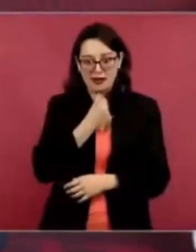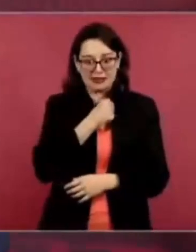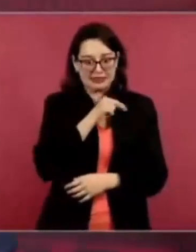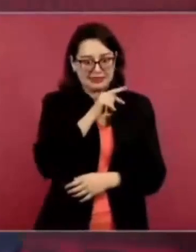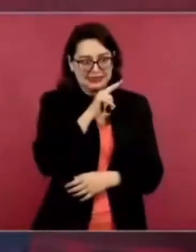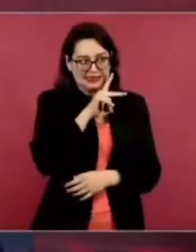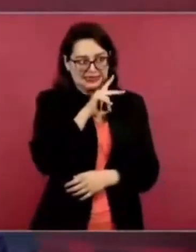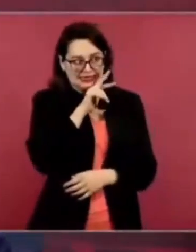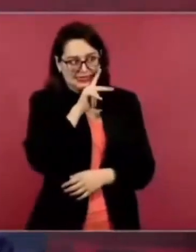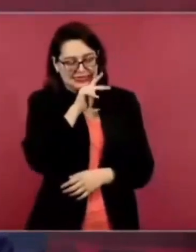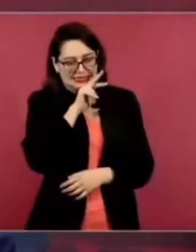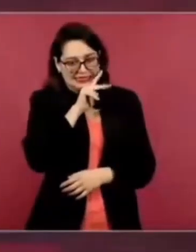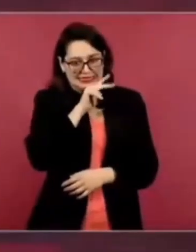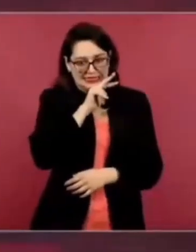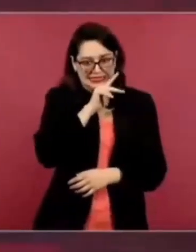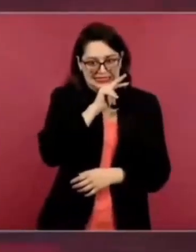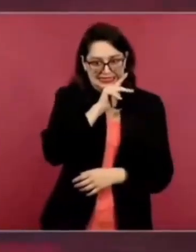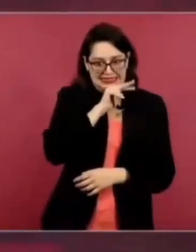de abrir camino.